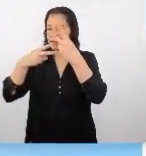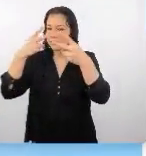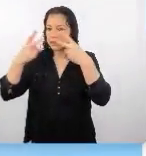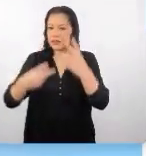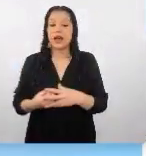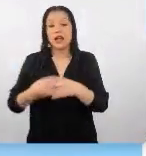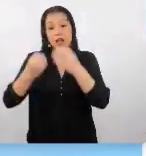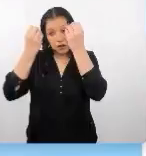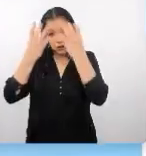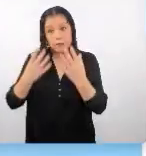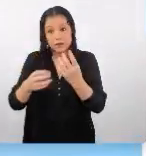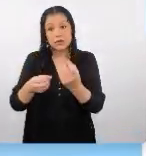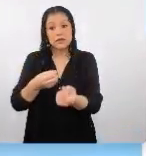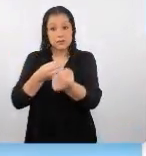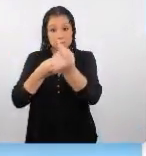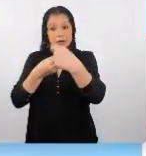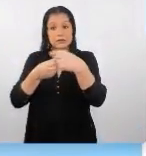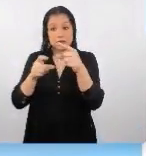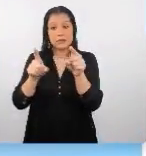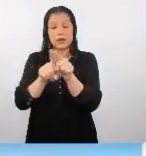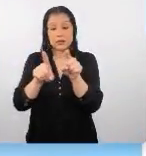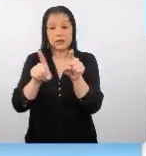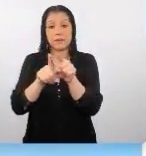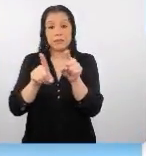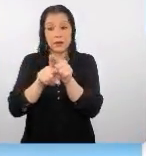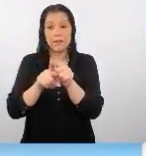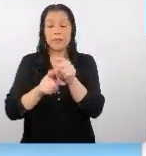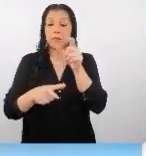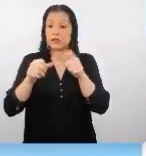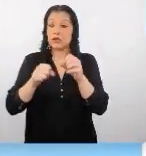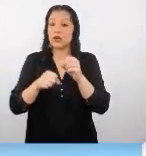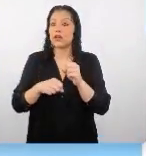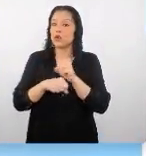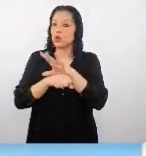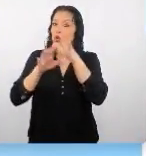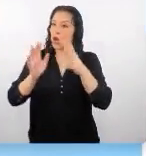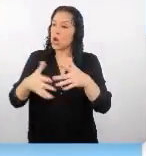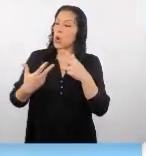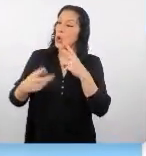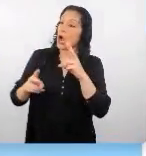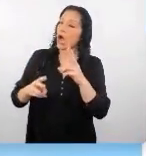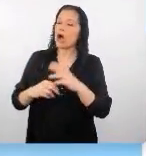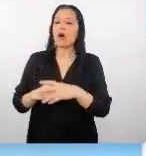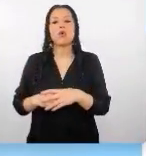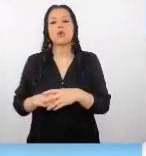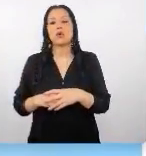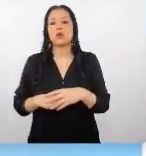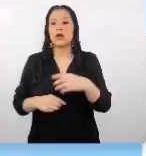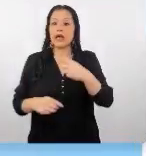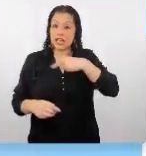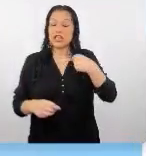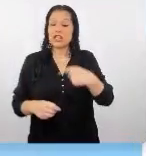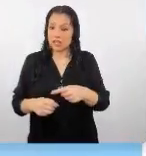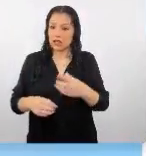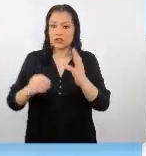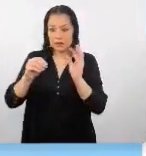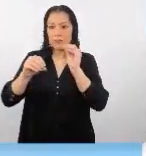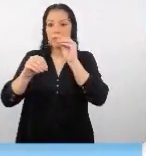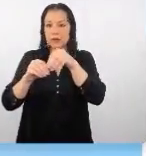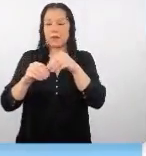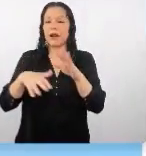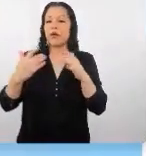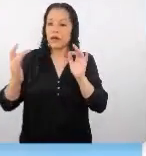participado también influenciadores chinos ¿No? Para ya tener una